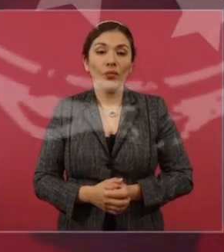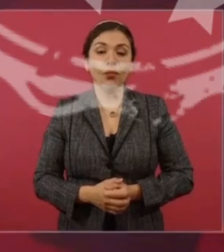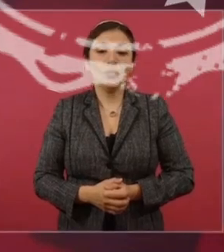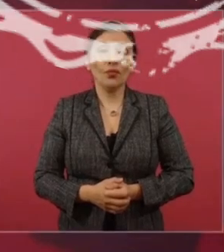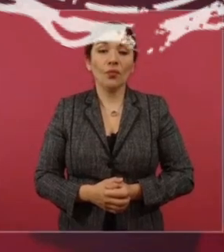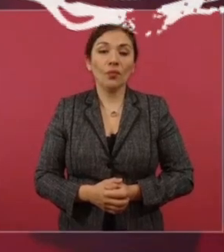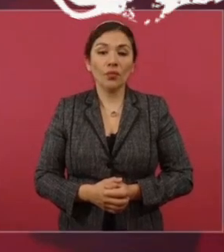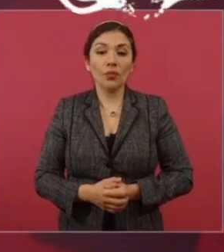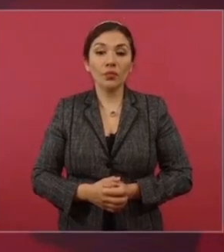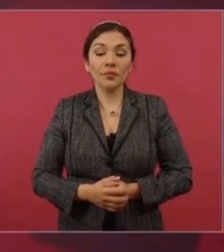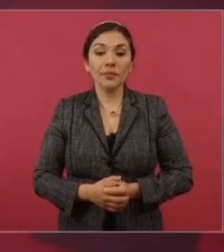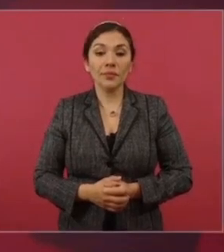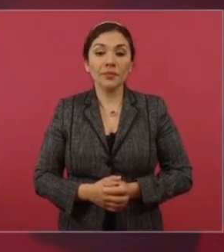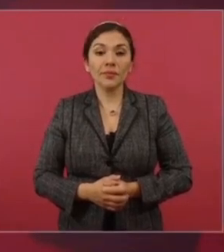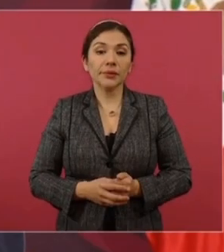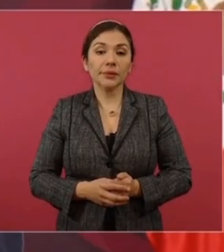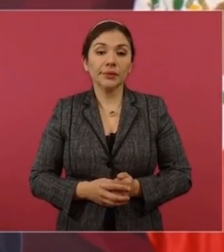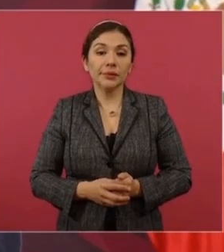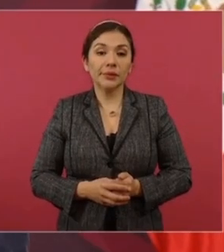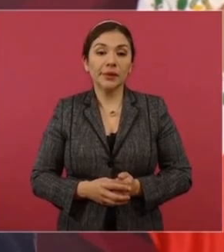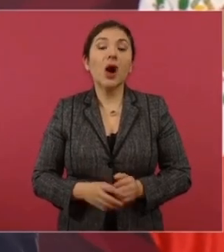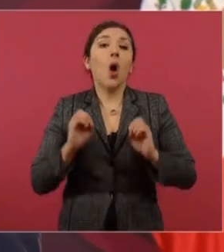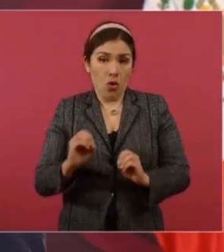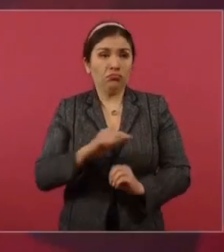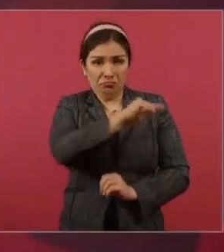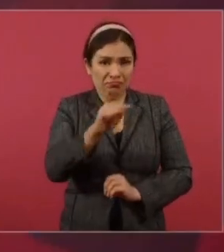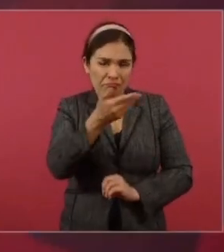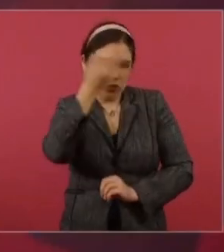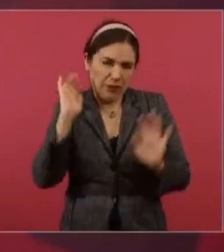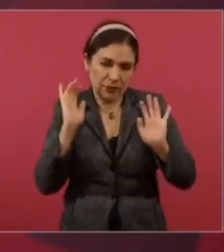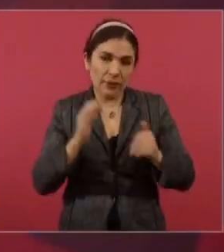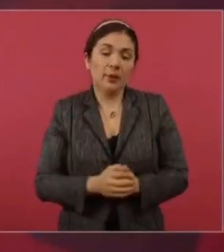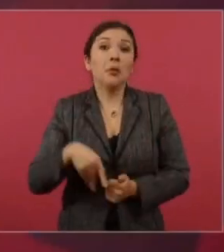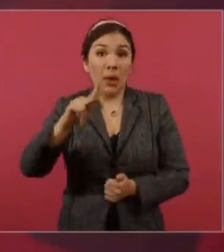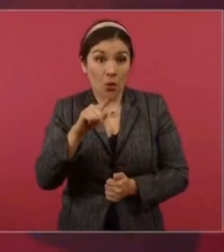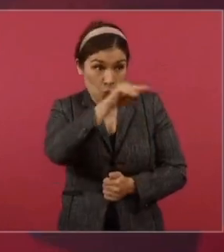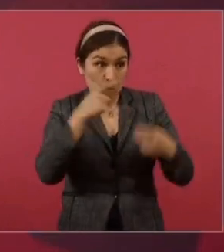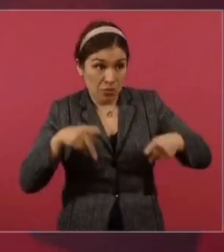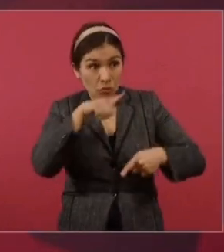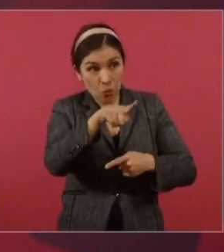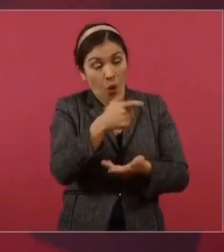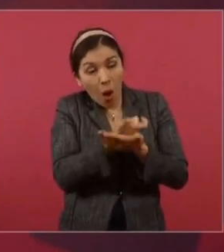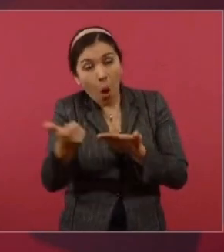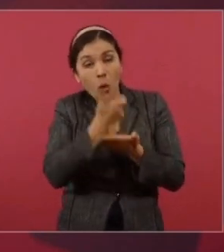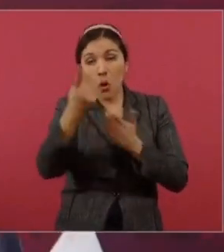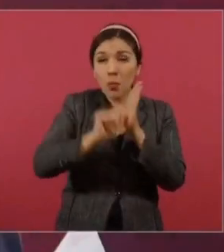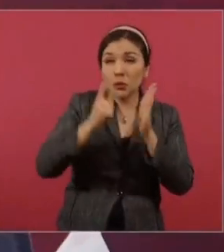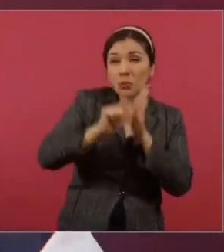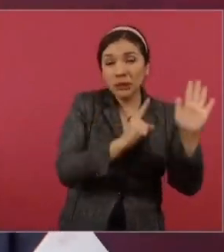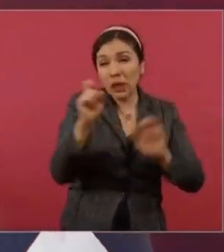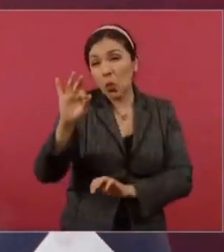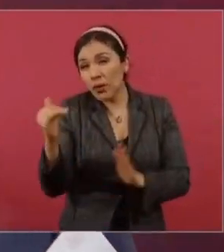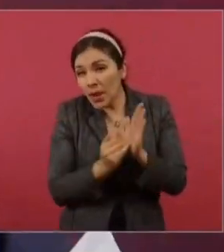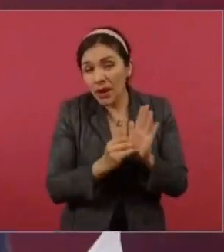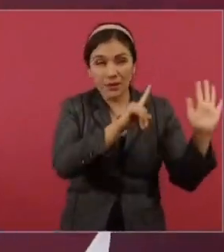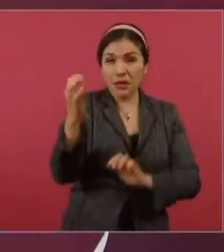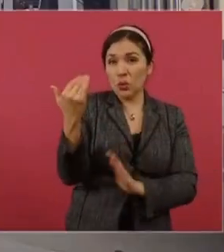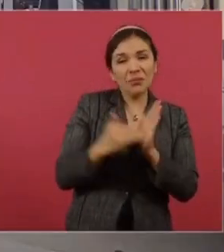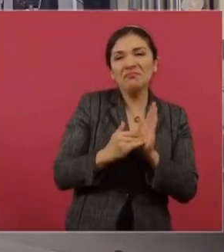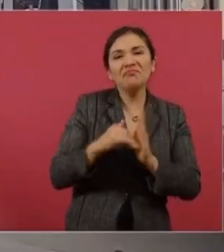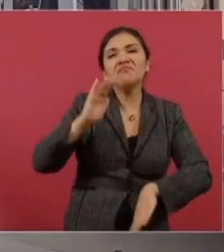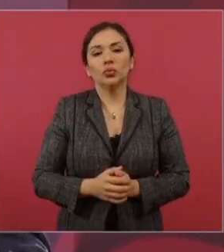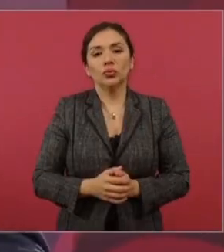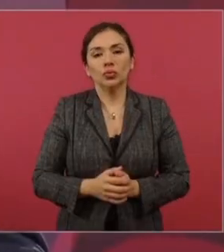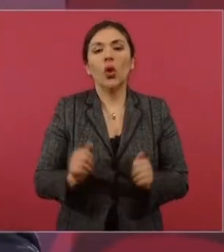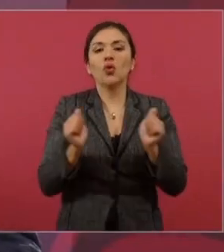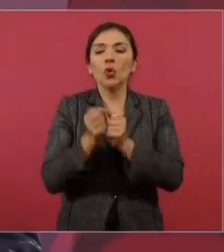Este, tú no ganas 140, 650 mil pesos, ganas muchos más porque te pagamos la